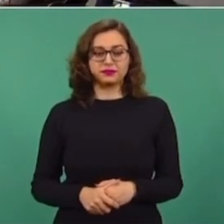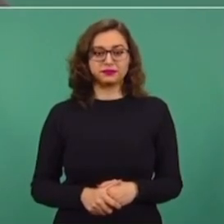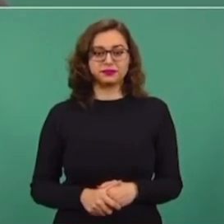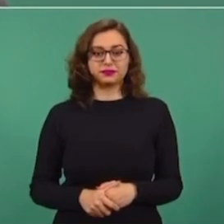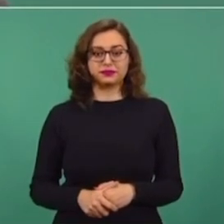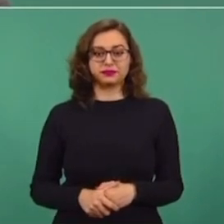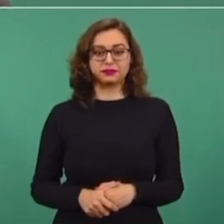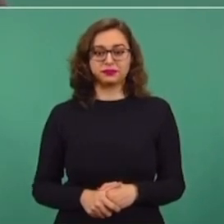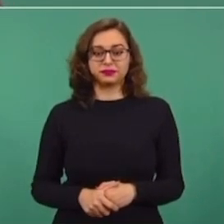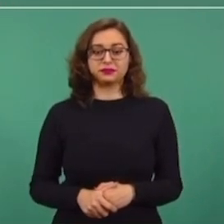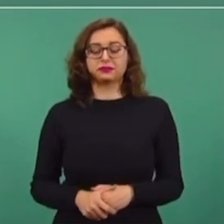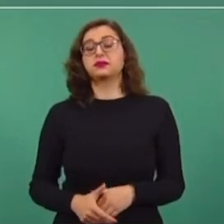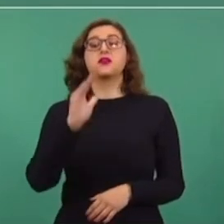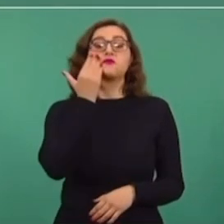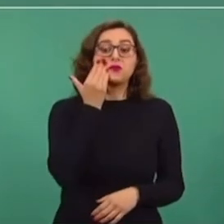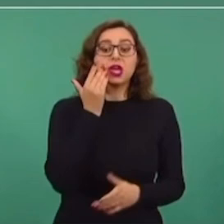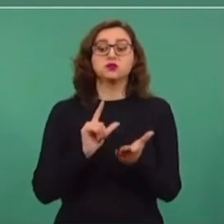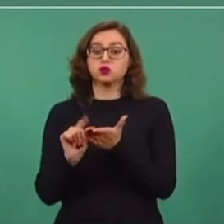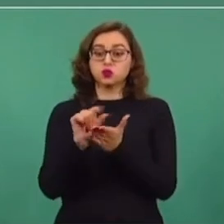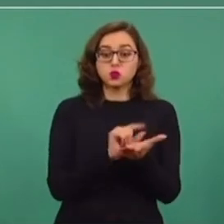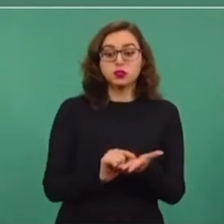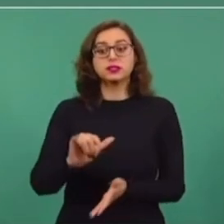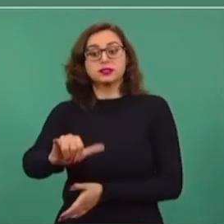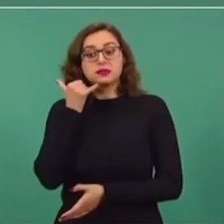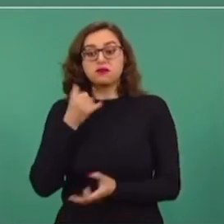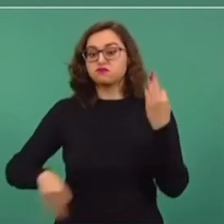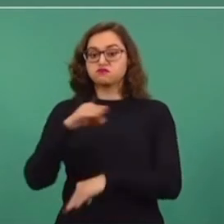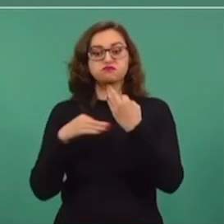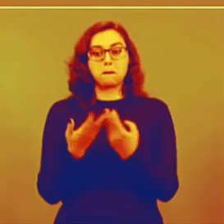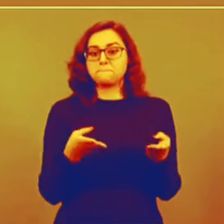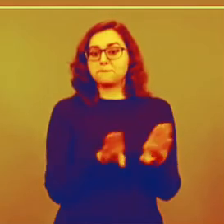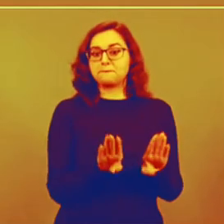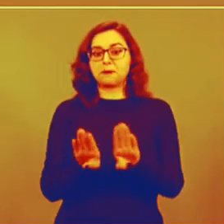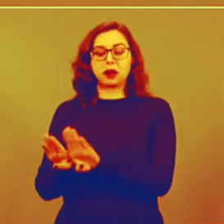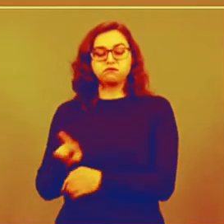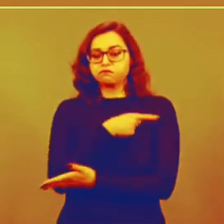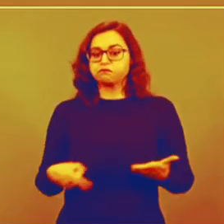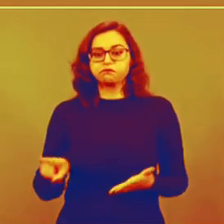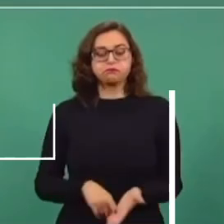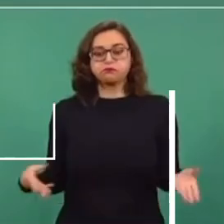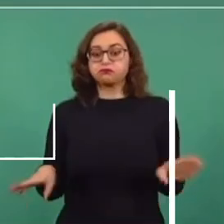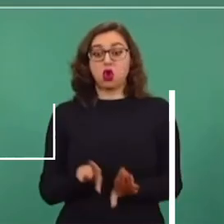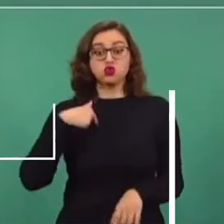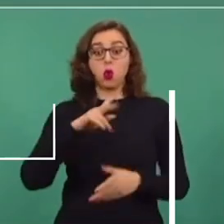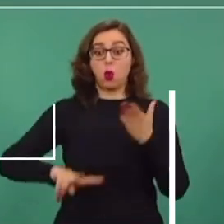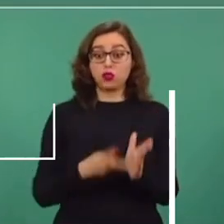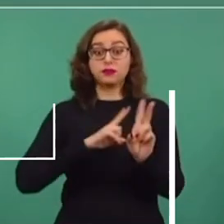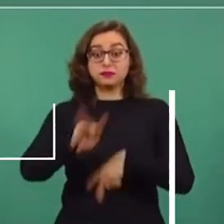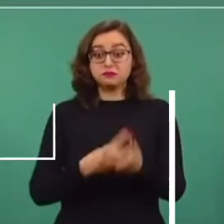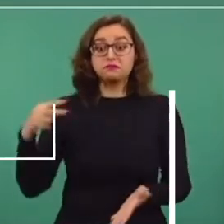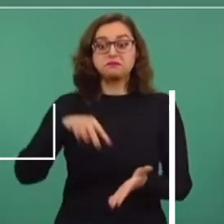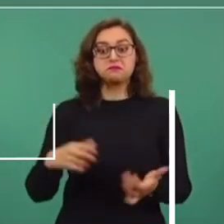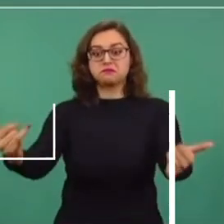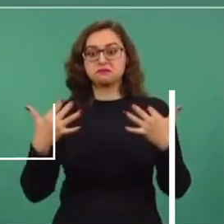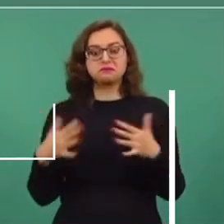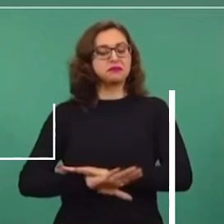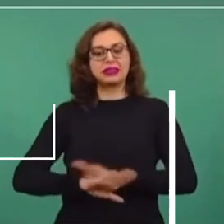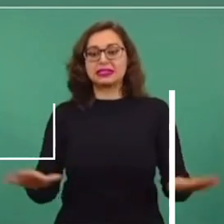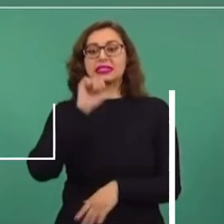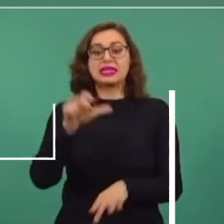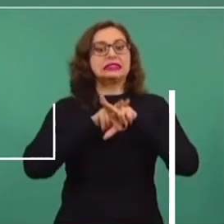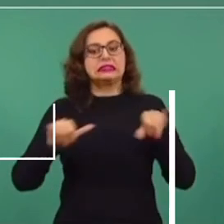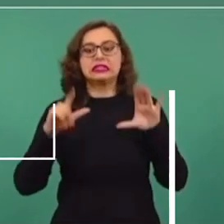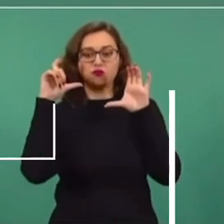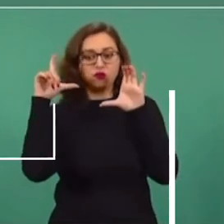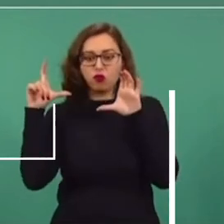Cancelo el Face, el Twitter, mi teléfono, todo. No vuelvo a estar en un acto público. Voy a procurar que no me tomen ninguna foto, porque